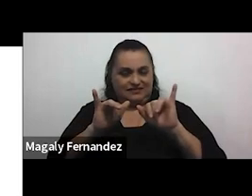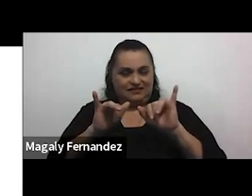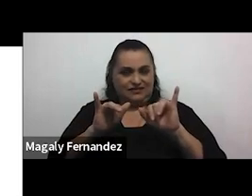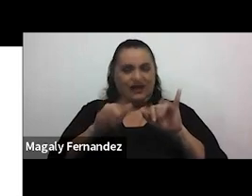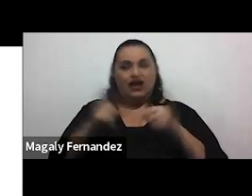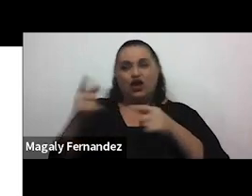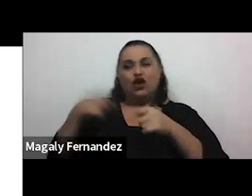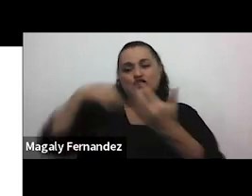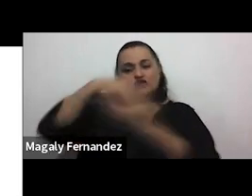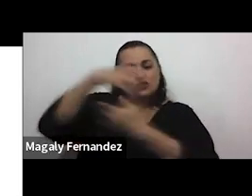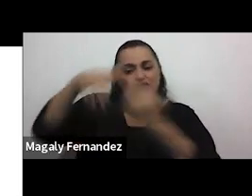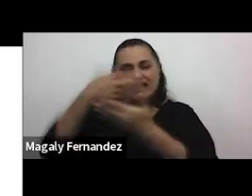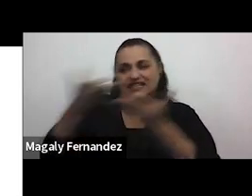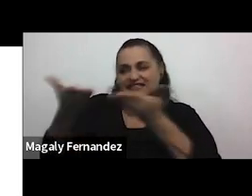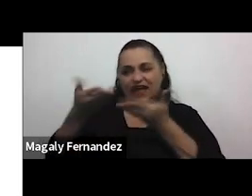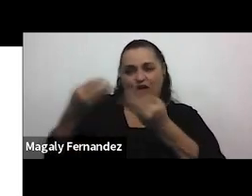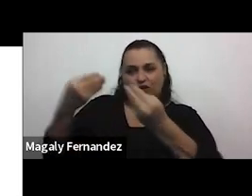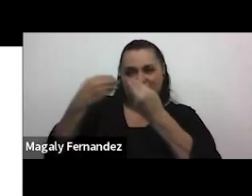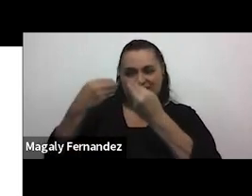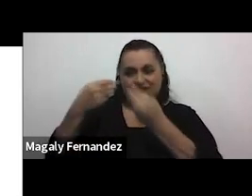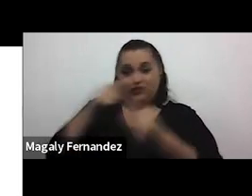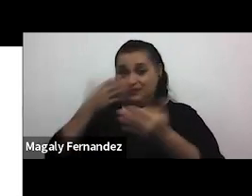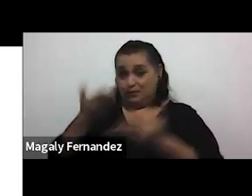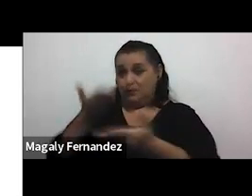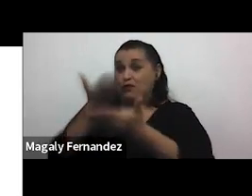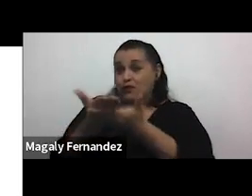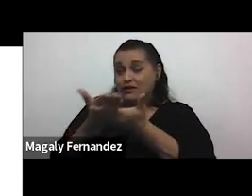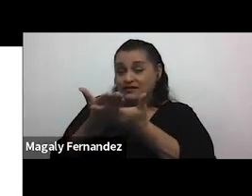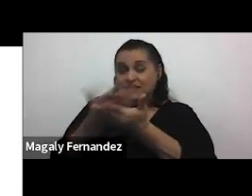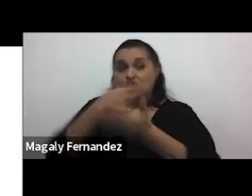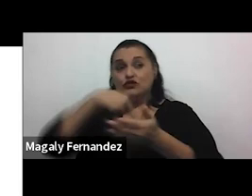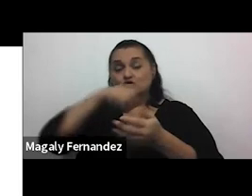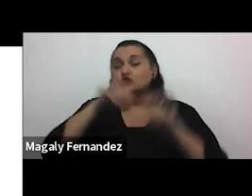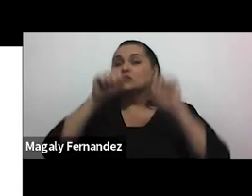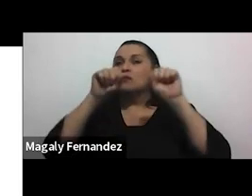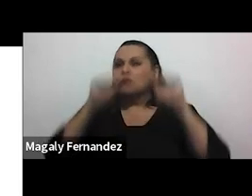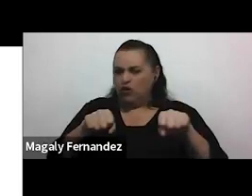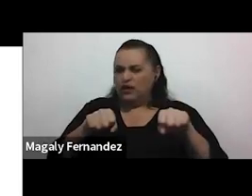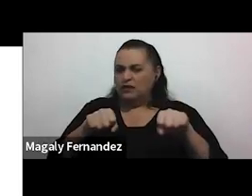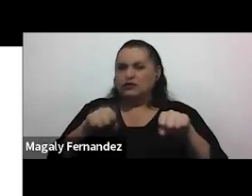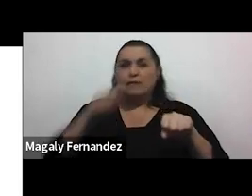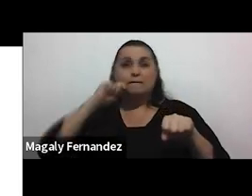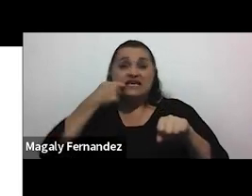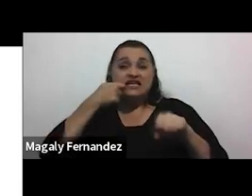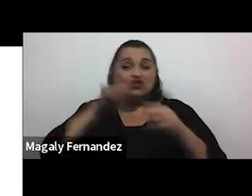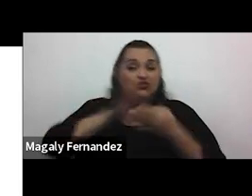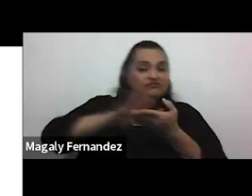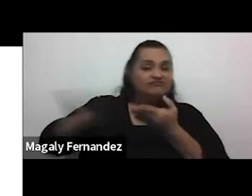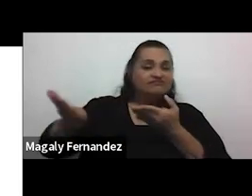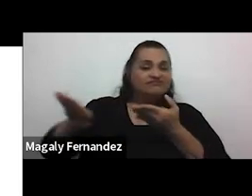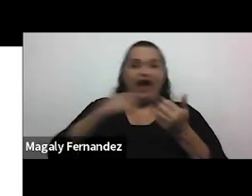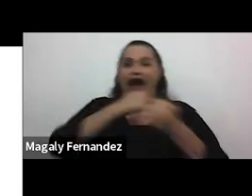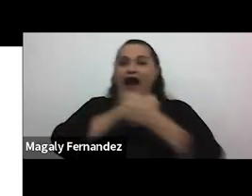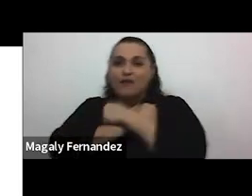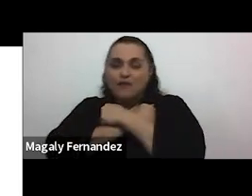socializado entonces esta propuesta evidentemente de poder desmitificar estos mitos del amor romántico